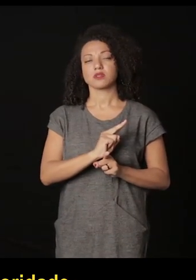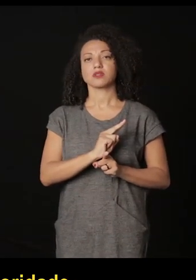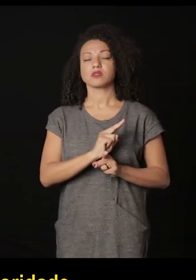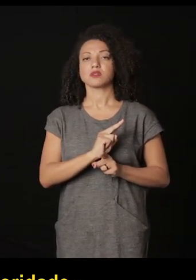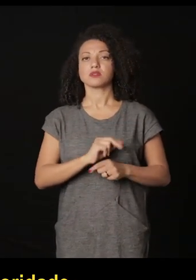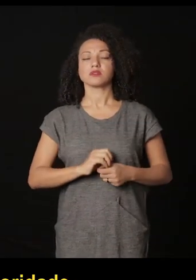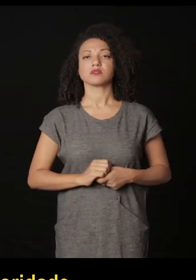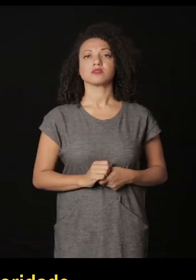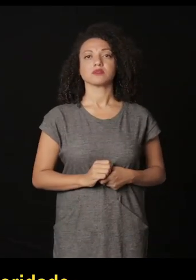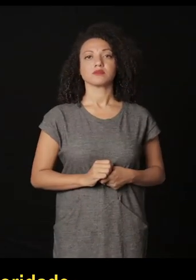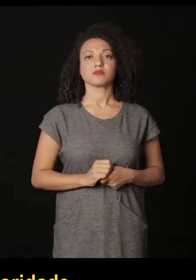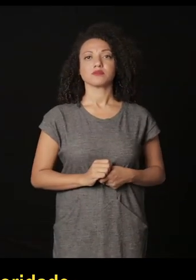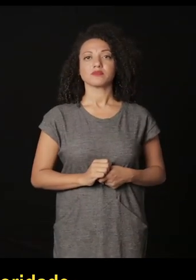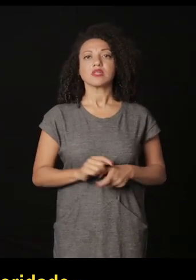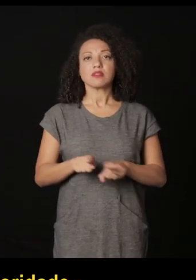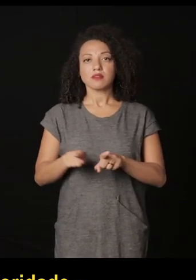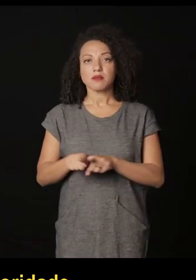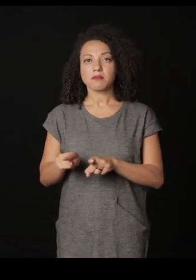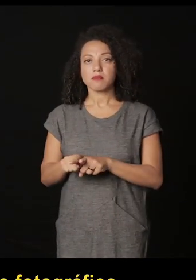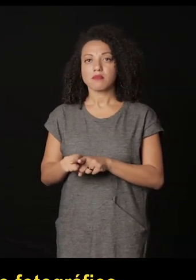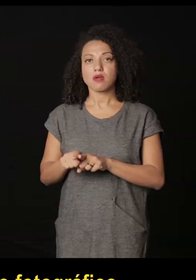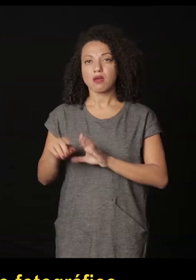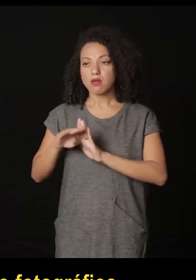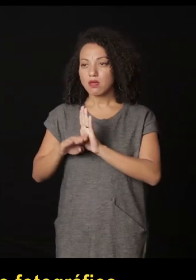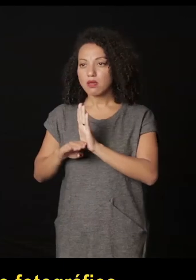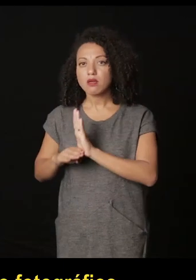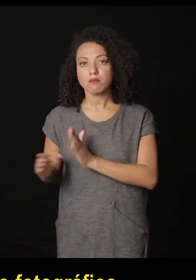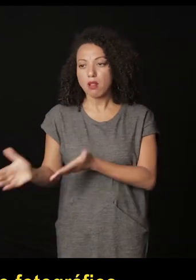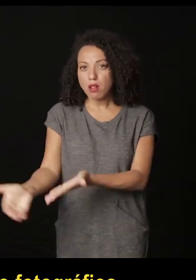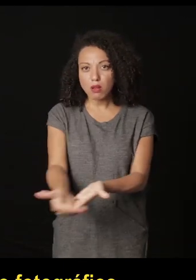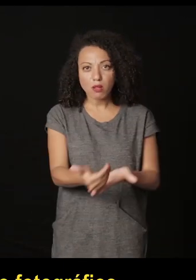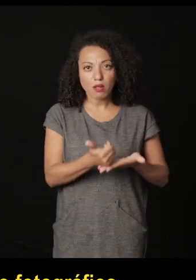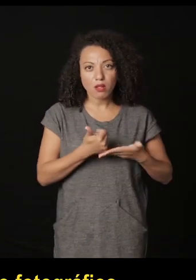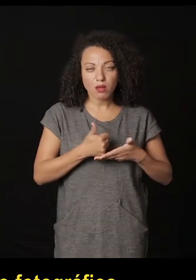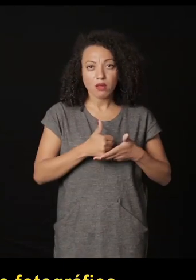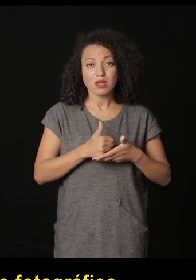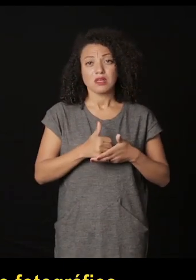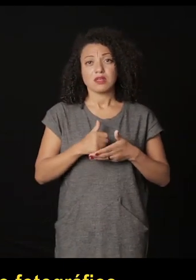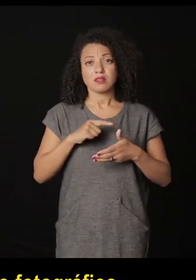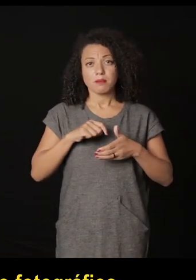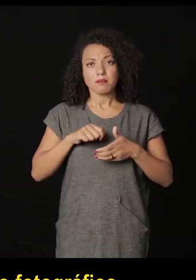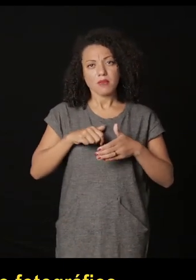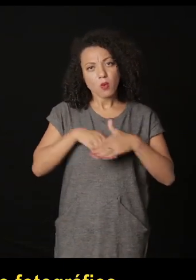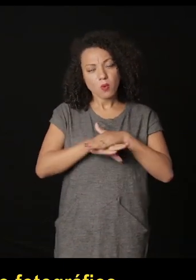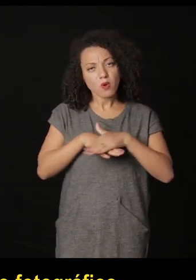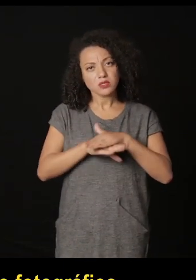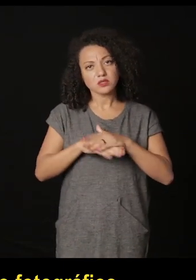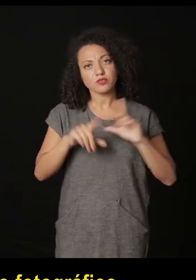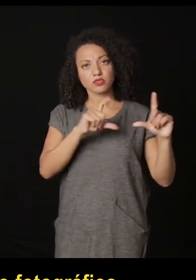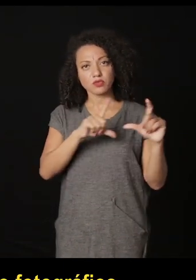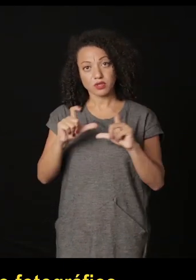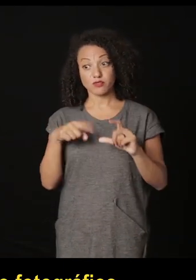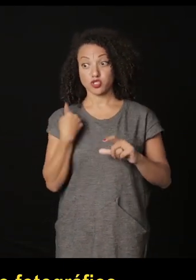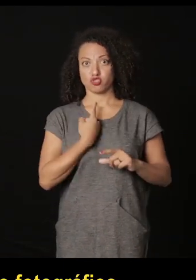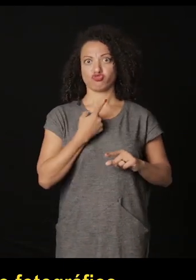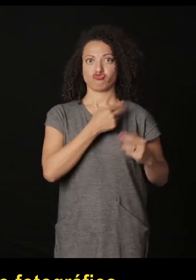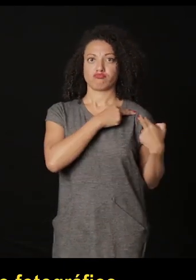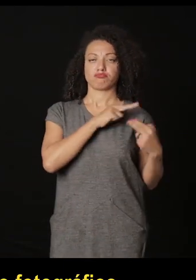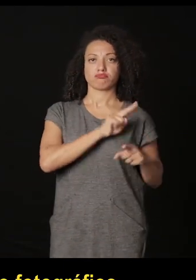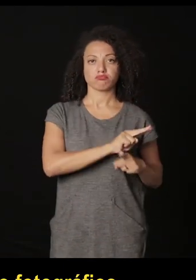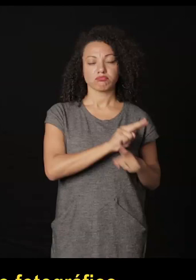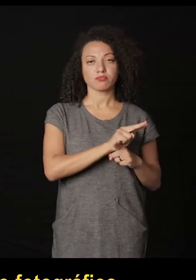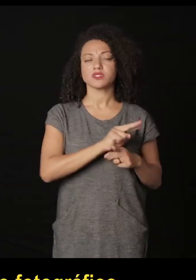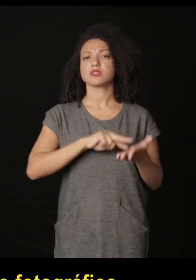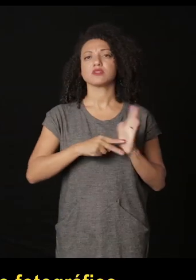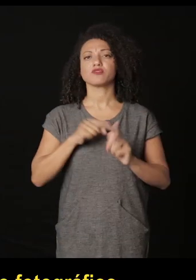es precisamente la conservación la catalogación y la difusión del acervo fotográfico